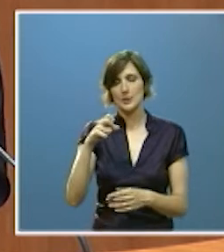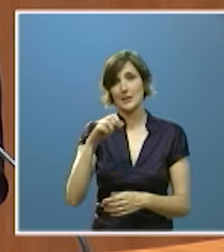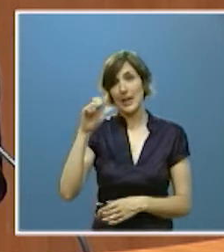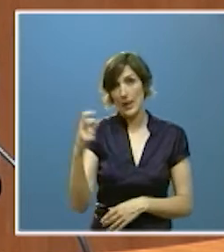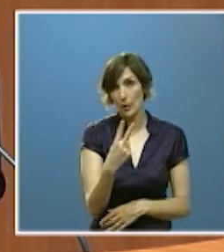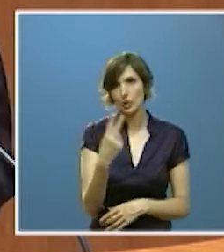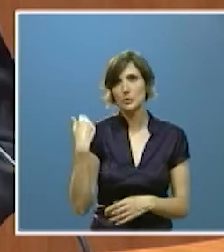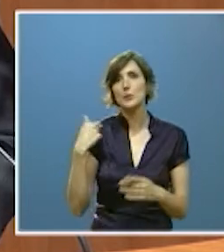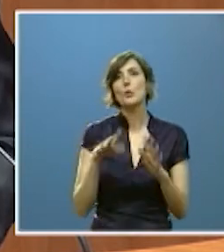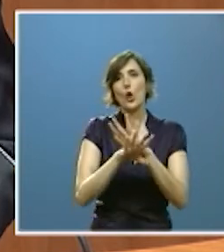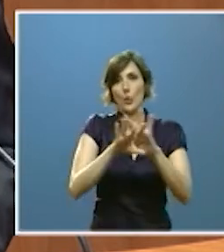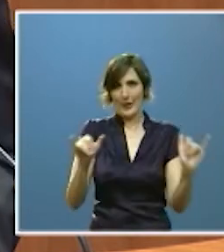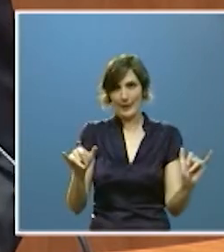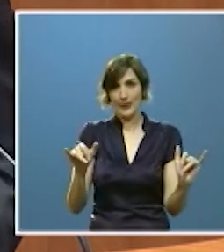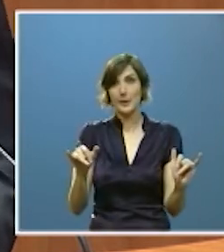una vez más